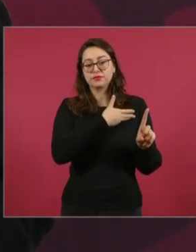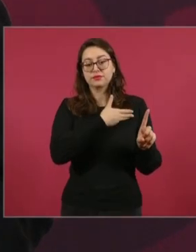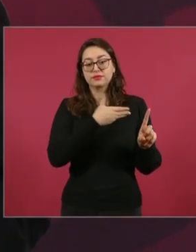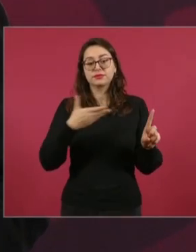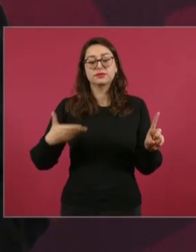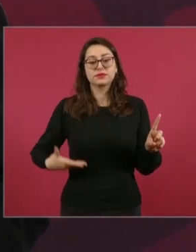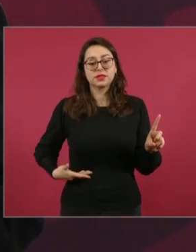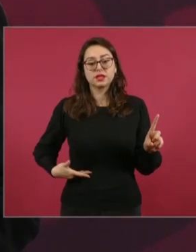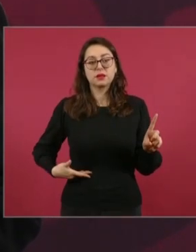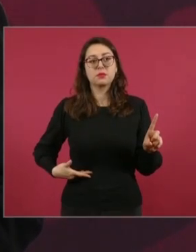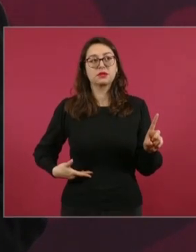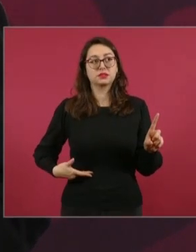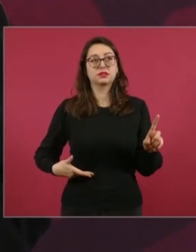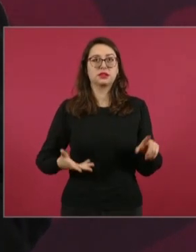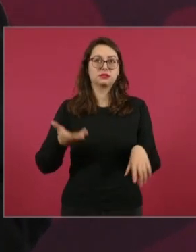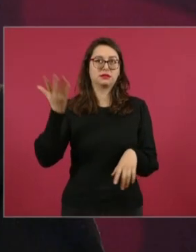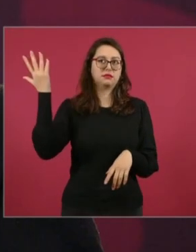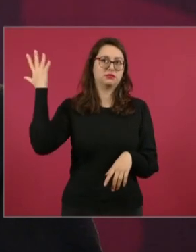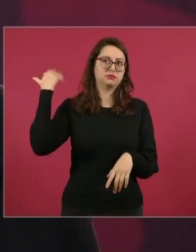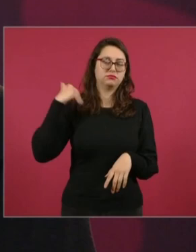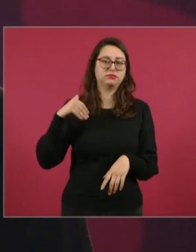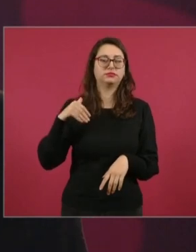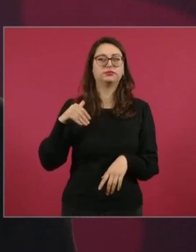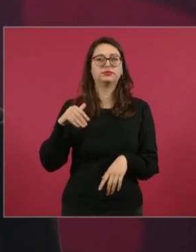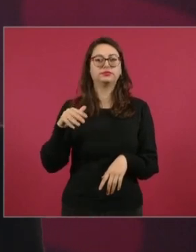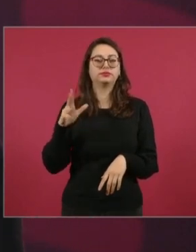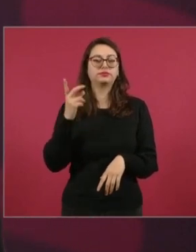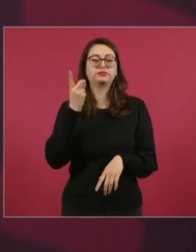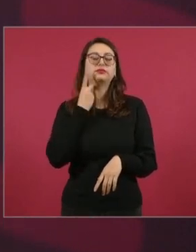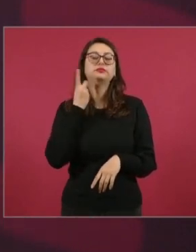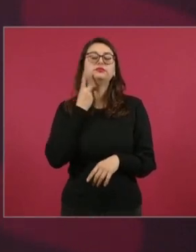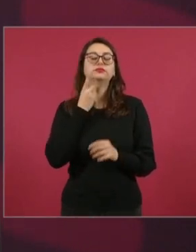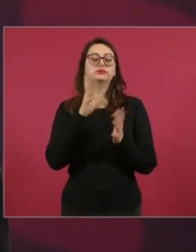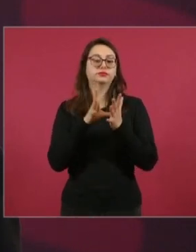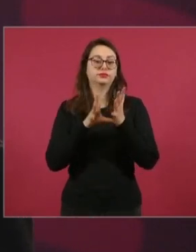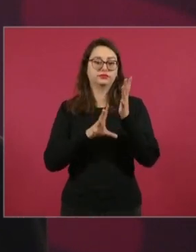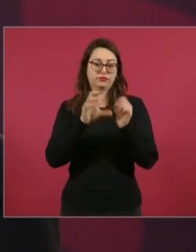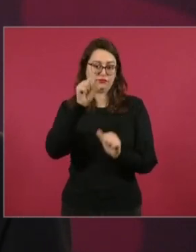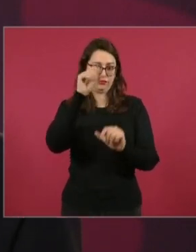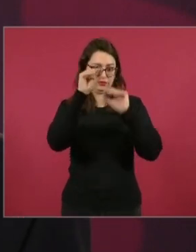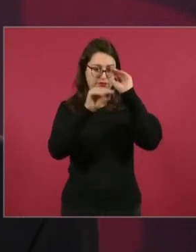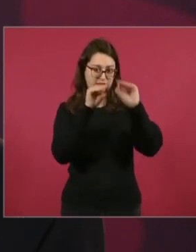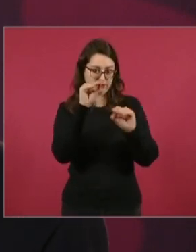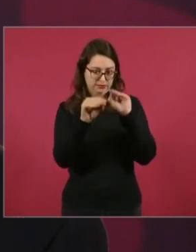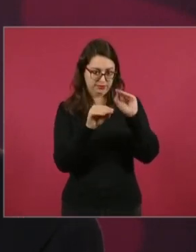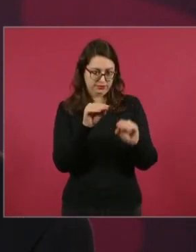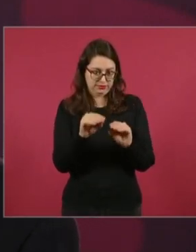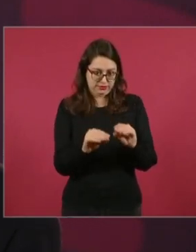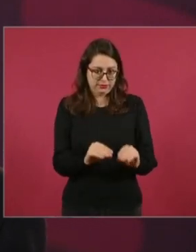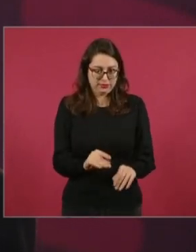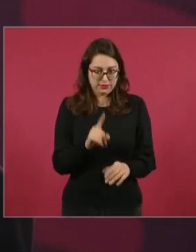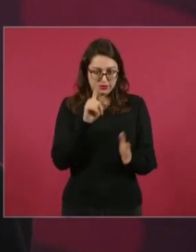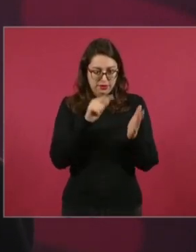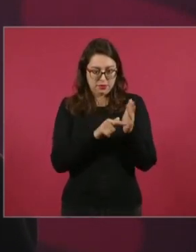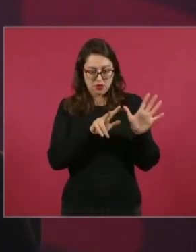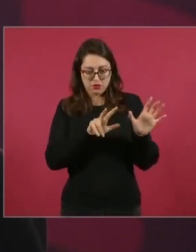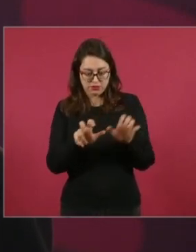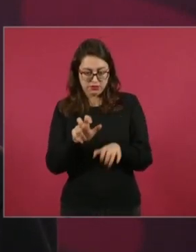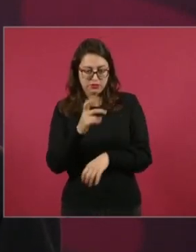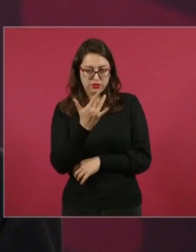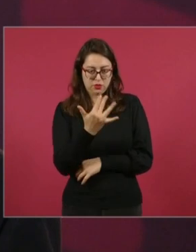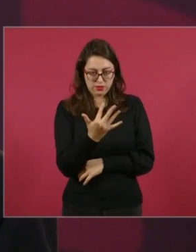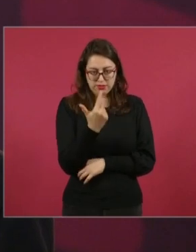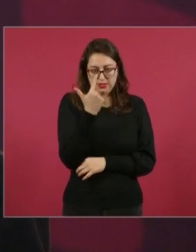de la Segunda Constitución Federal de 1857,